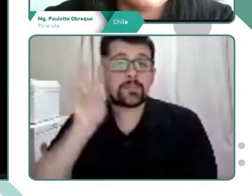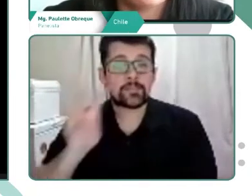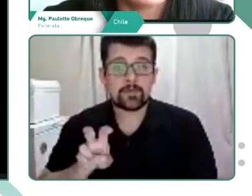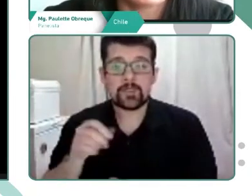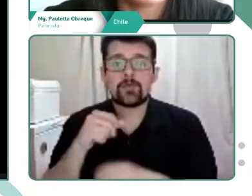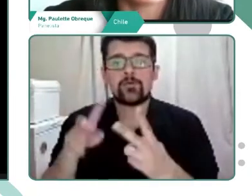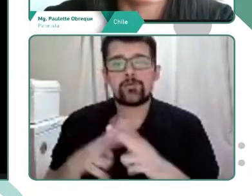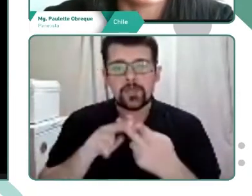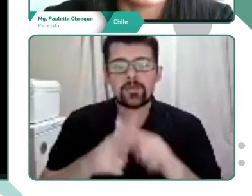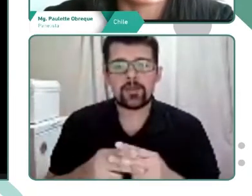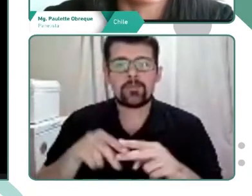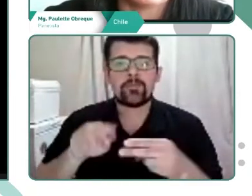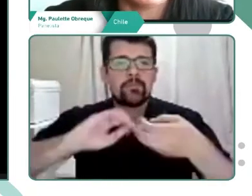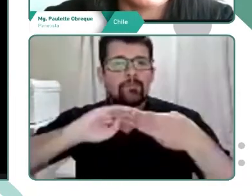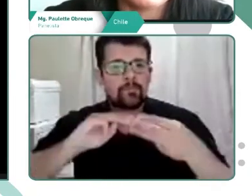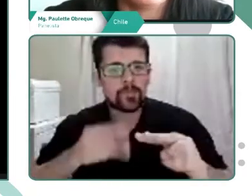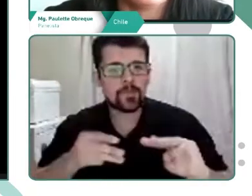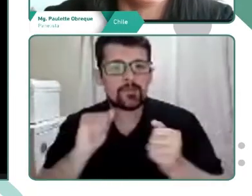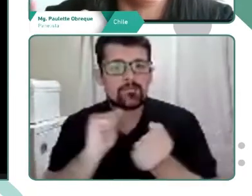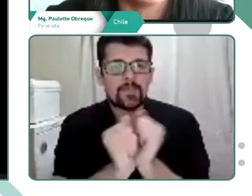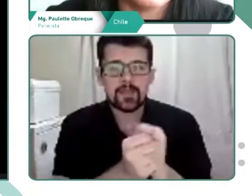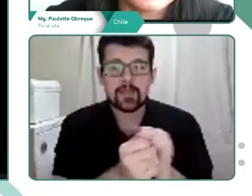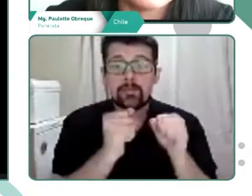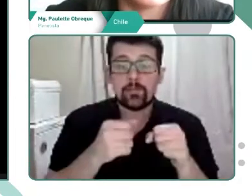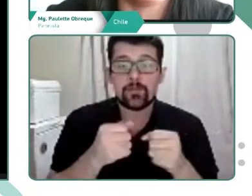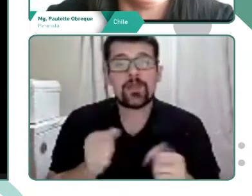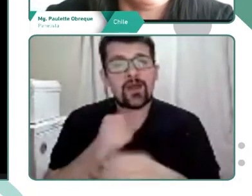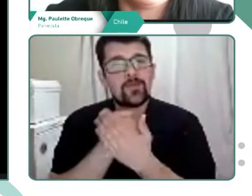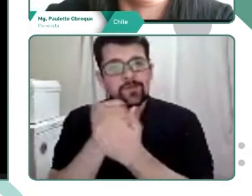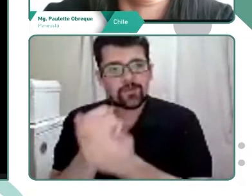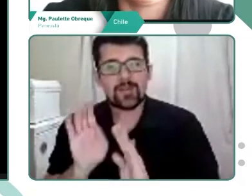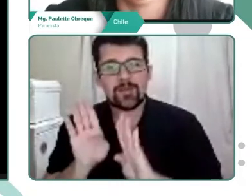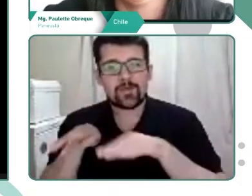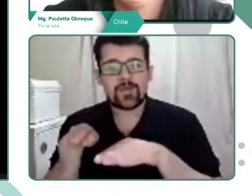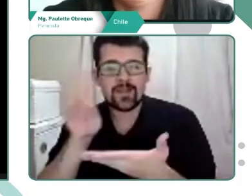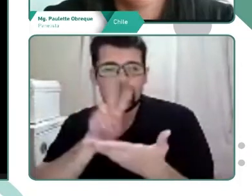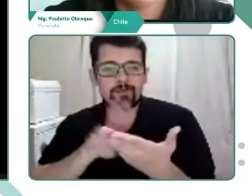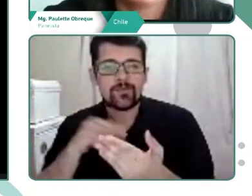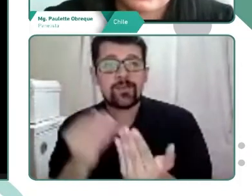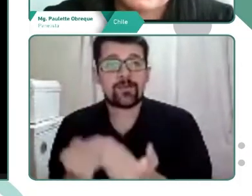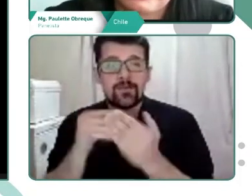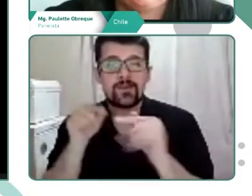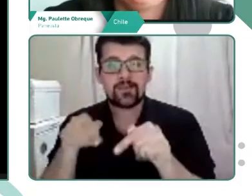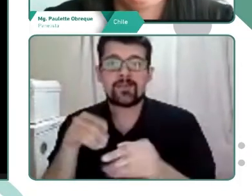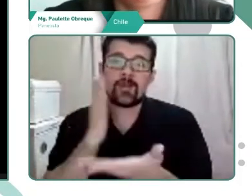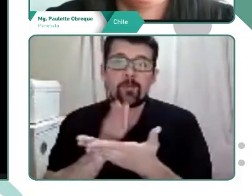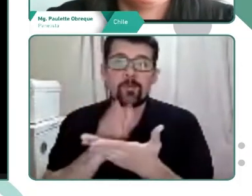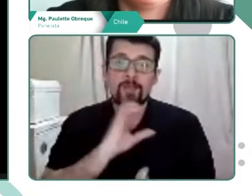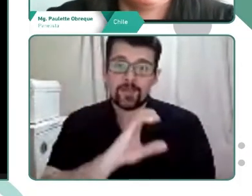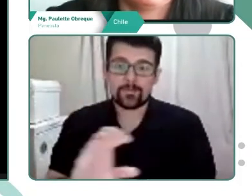material para enriquecer las experiencias lectoras de los estudiantes, los niños de esta escuela rural.